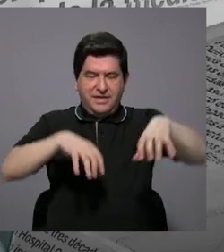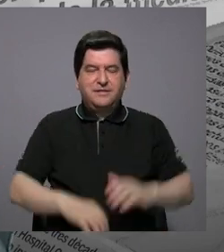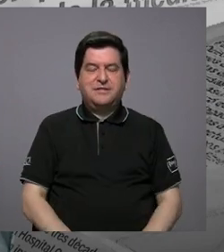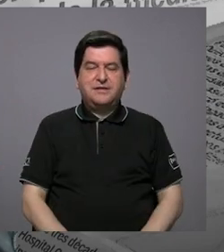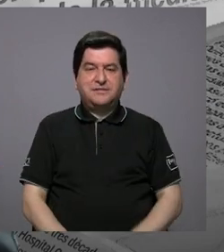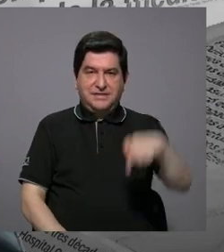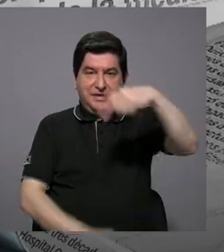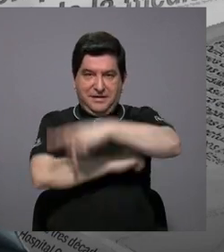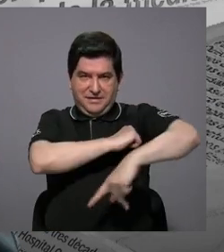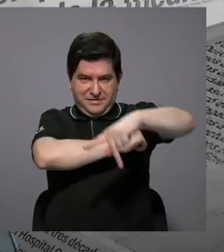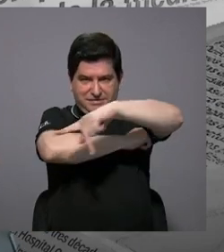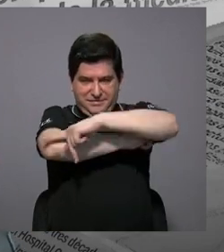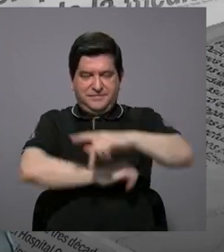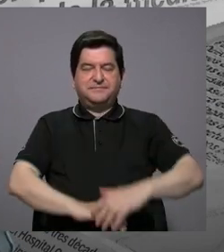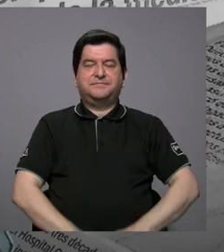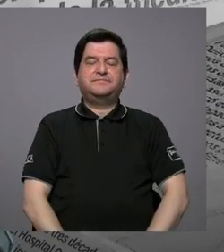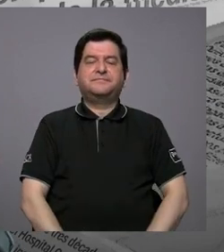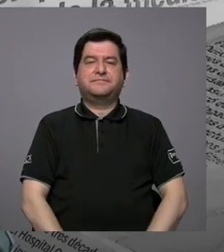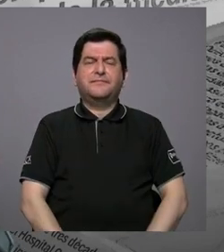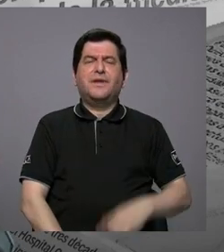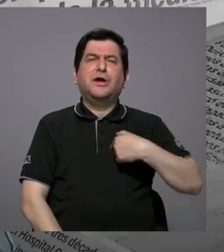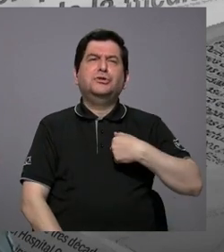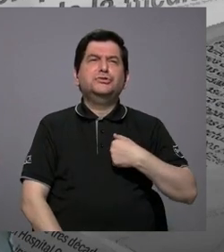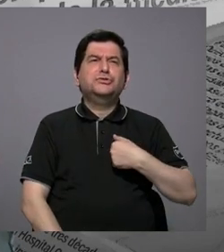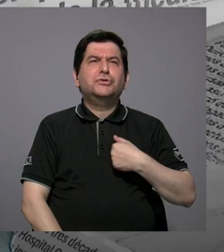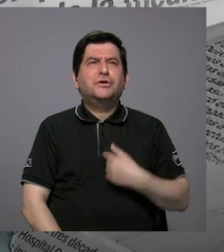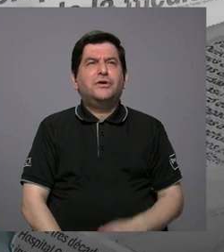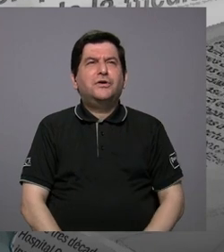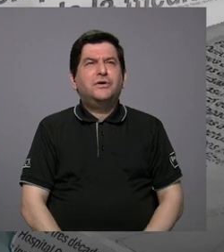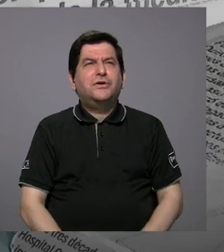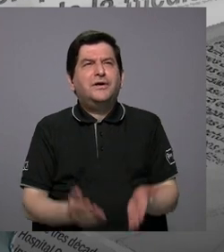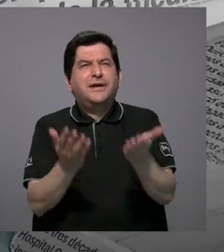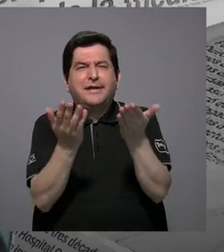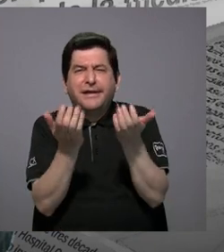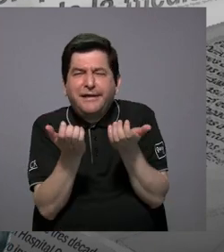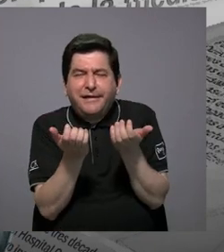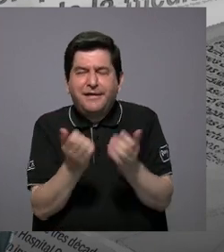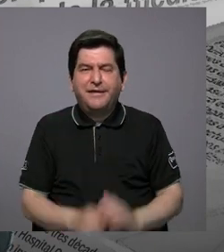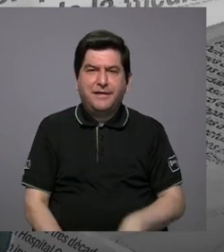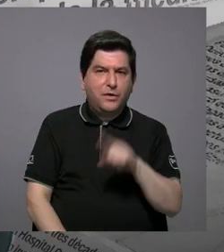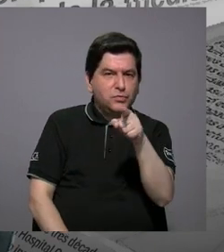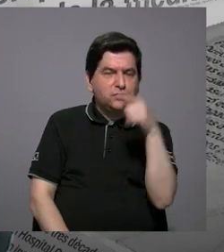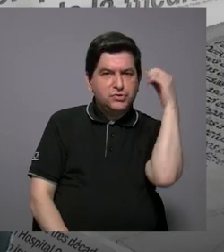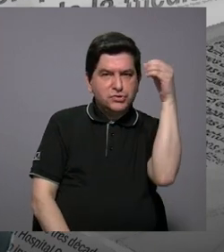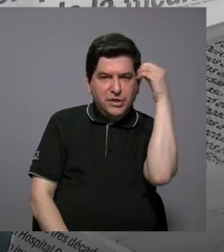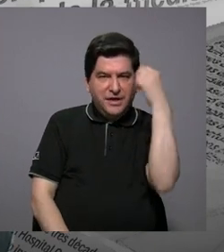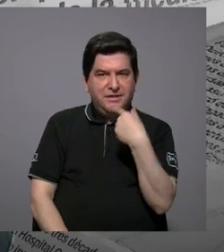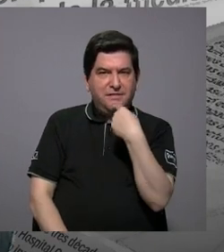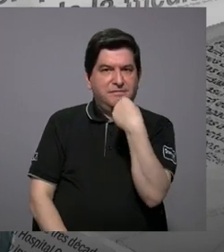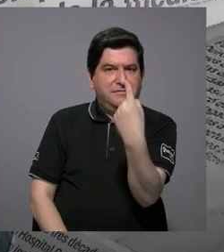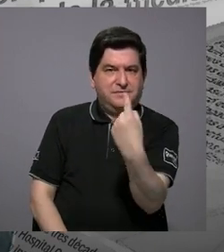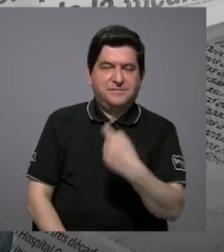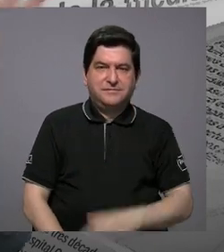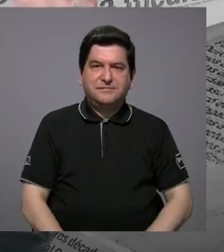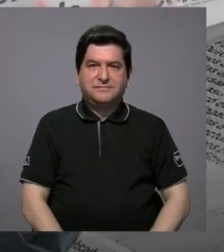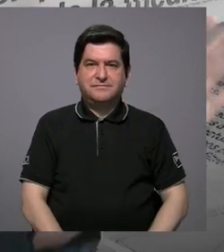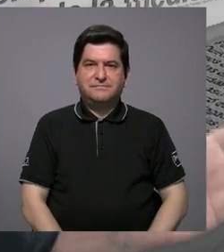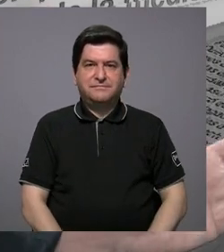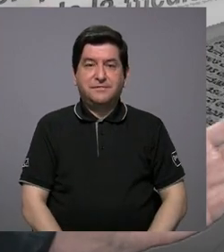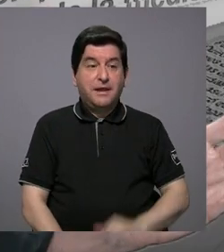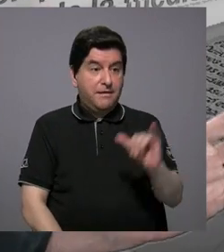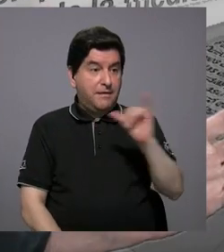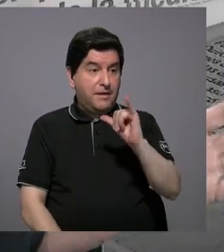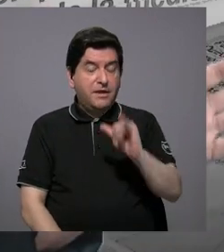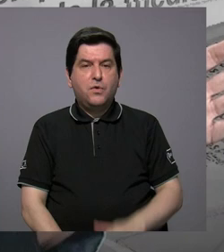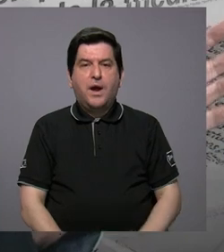de este país. Yo quisiera, bueno, quisiera que tal vez nos diera su opinión, para que